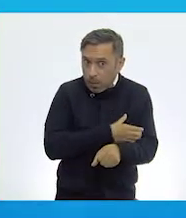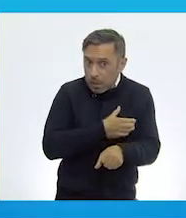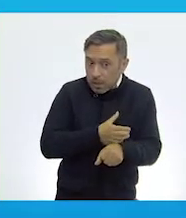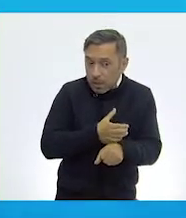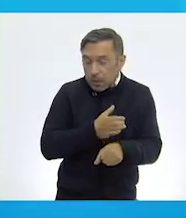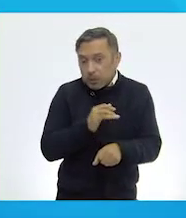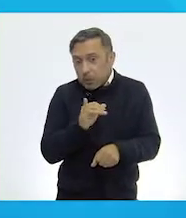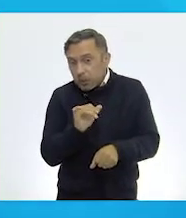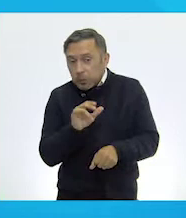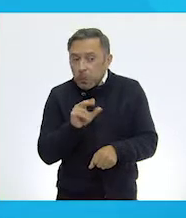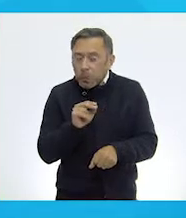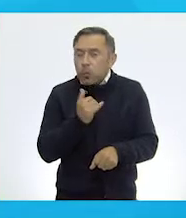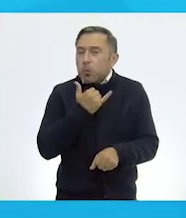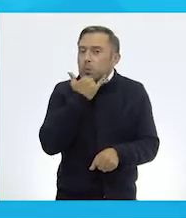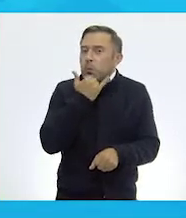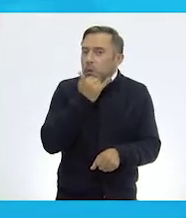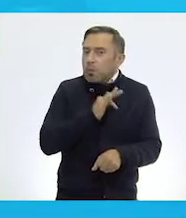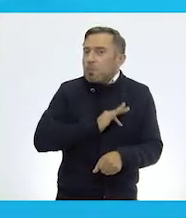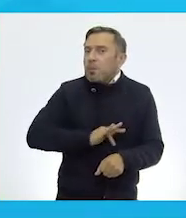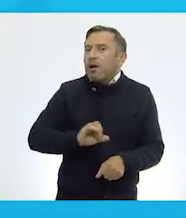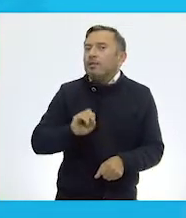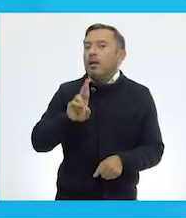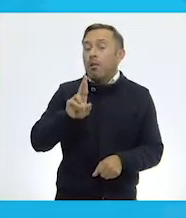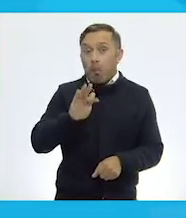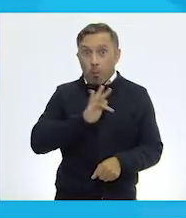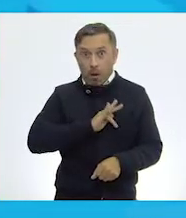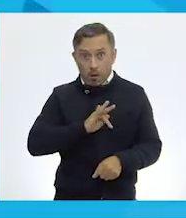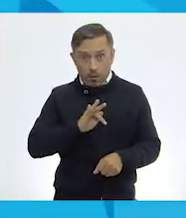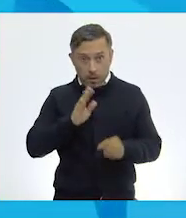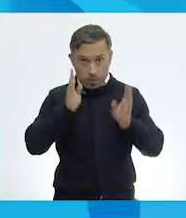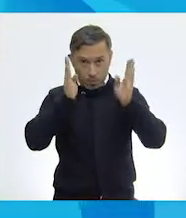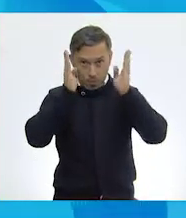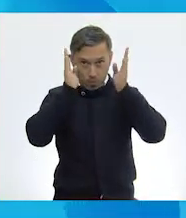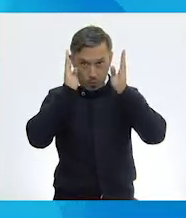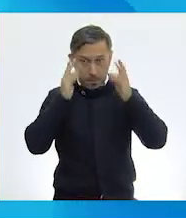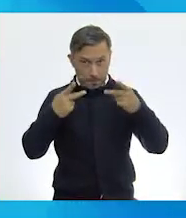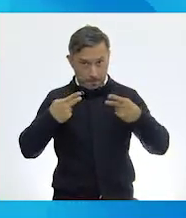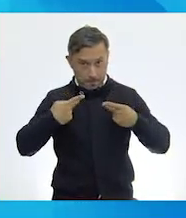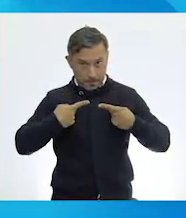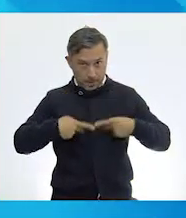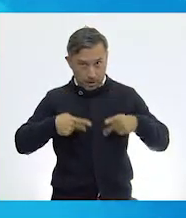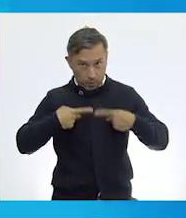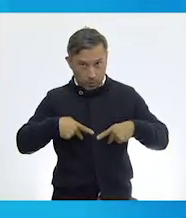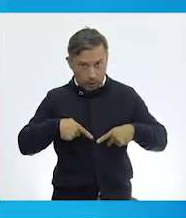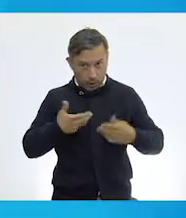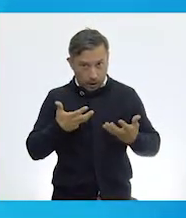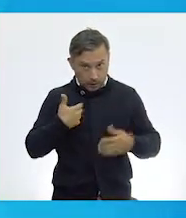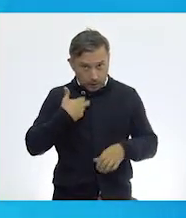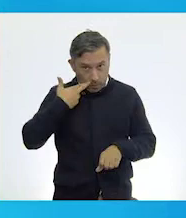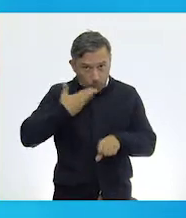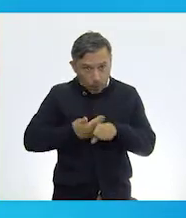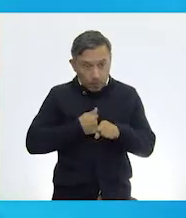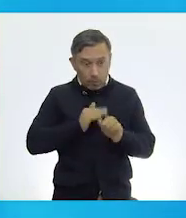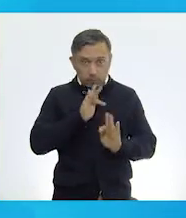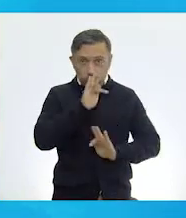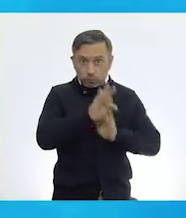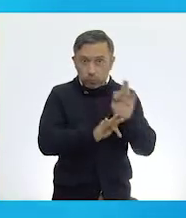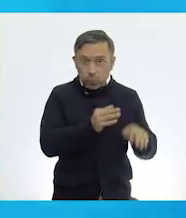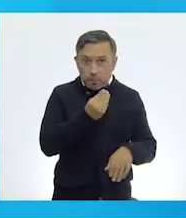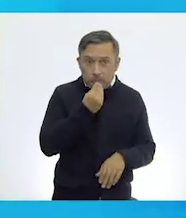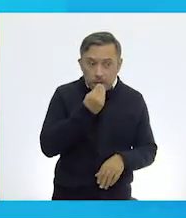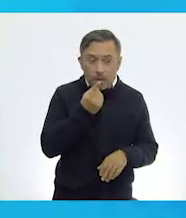Sin embargo, ¿un burro puede estar a cargo de una persona? ¿Será que una persona puede alimentarlo, buscarle un